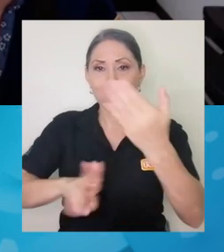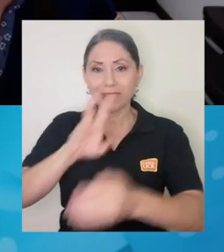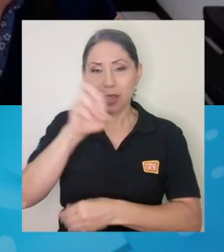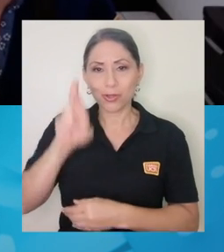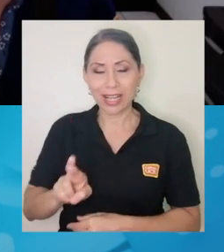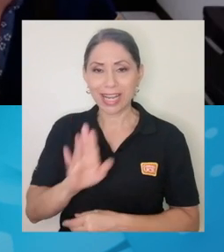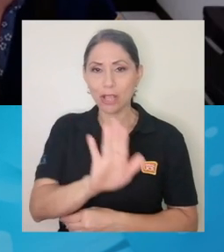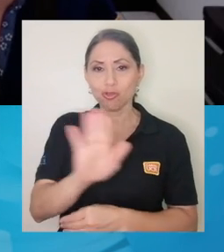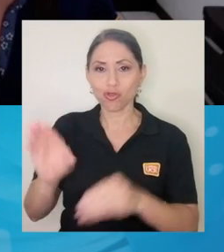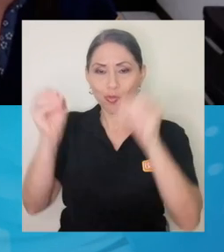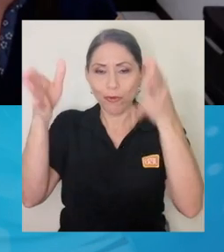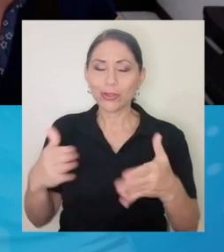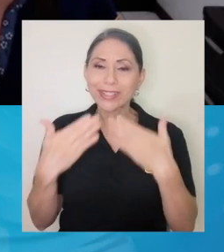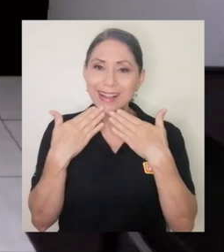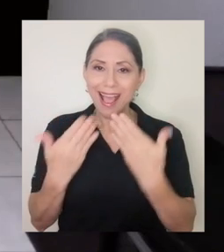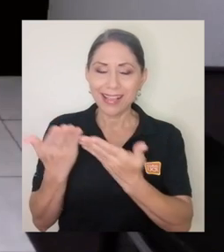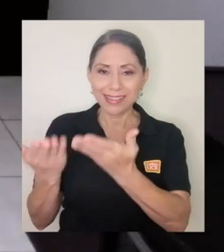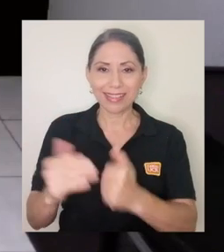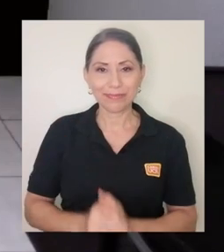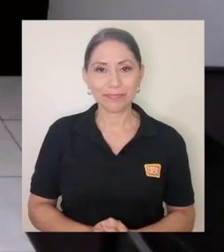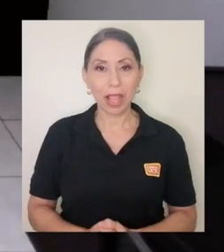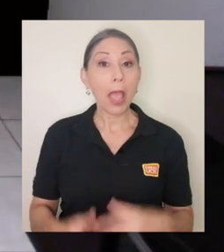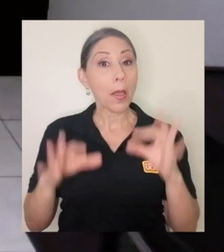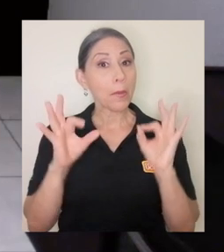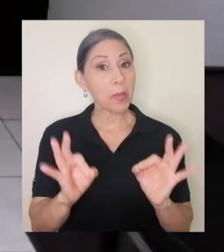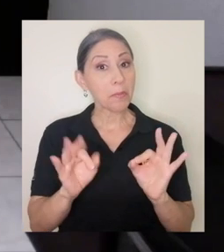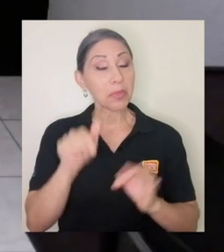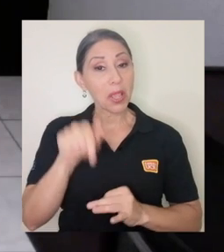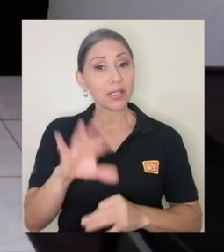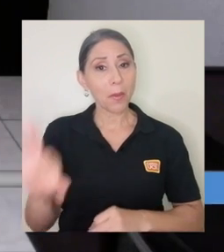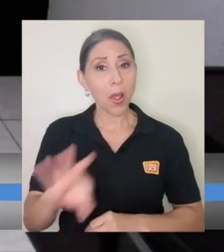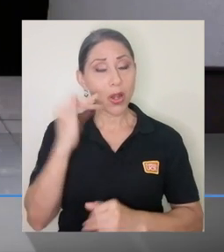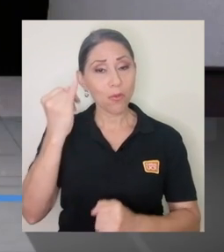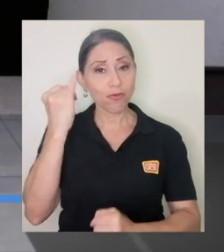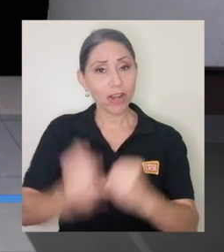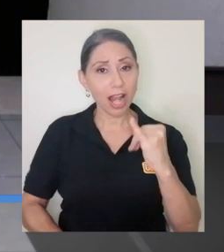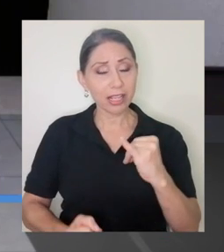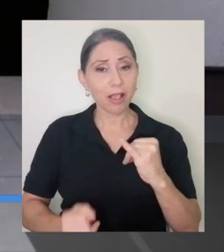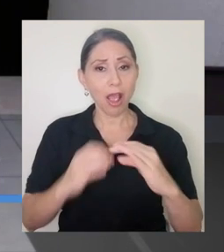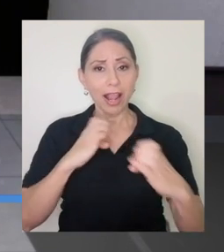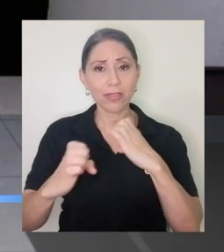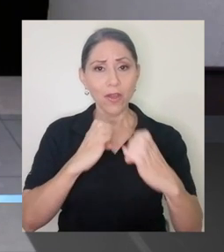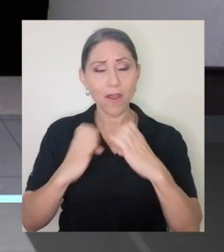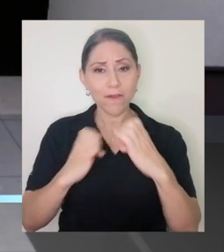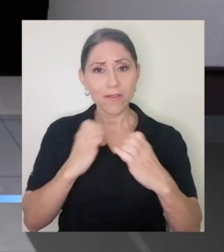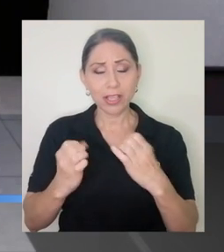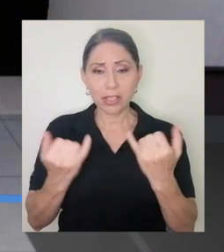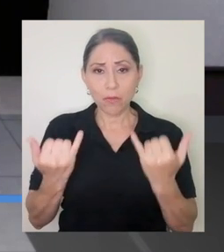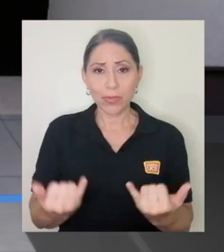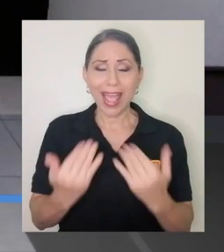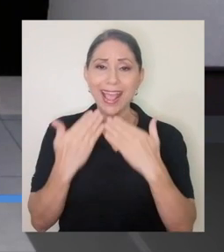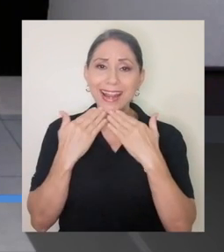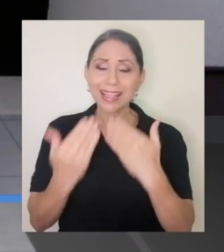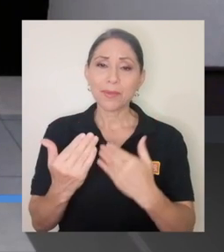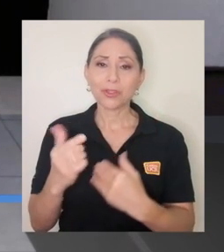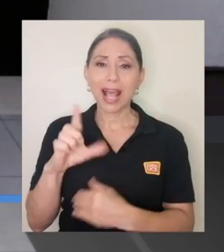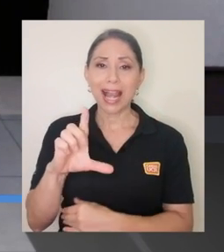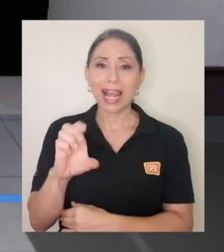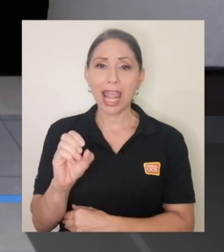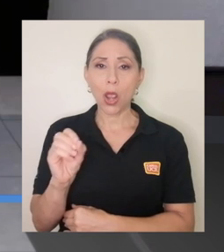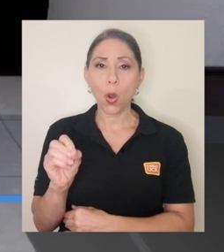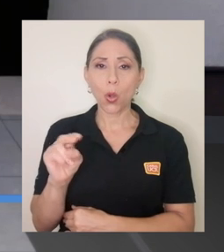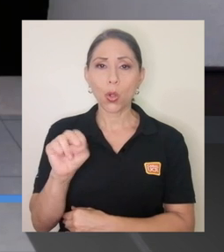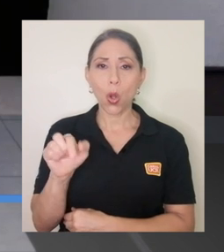profesores. Muchas gracias por el espacio. Bien, de esta manera finalizamos nuestra entrevista de fondo, le agradecemos a Leonora